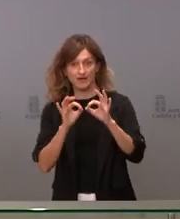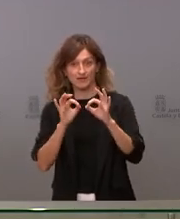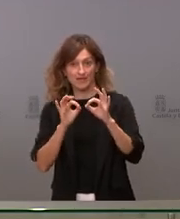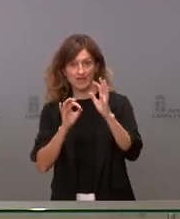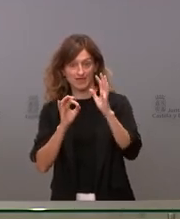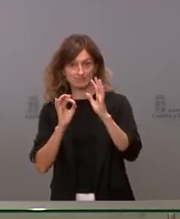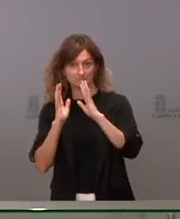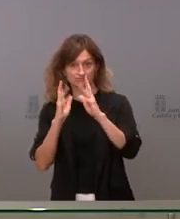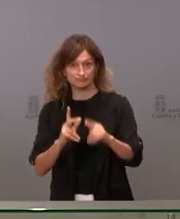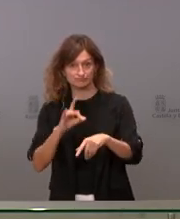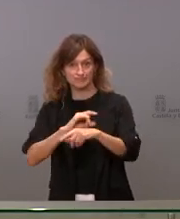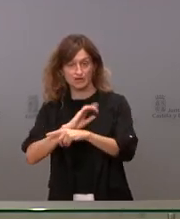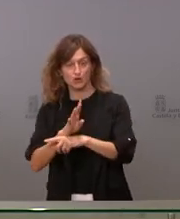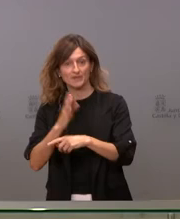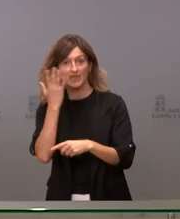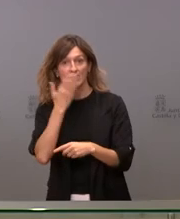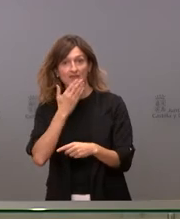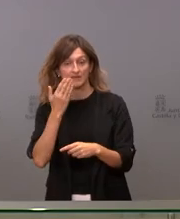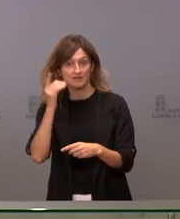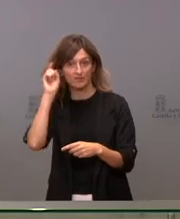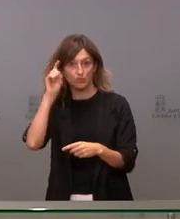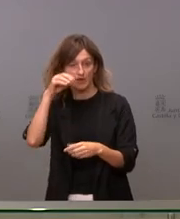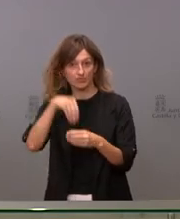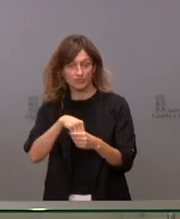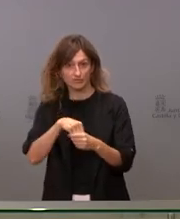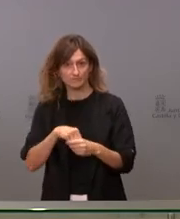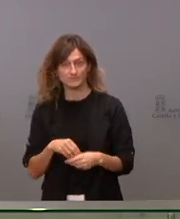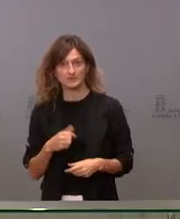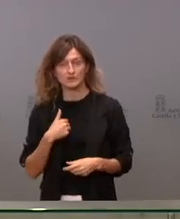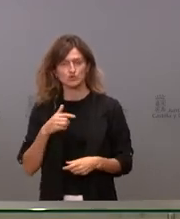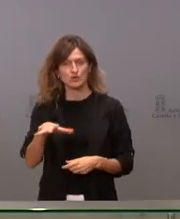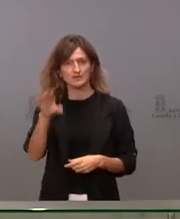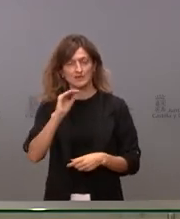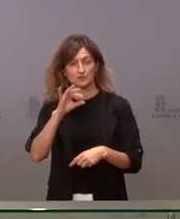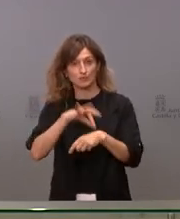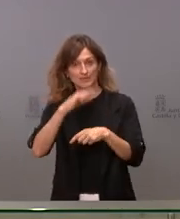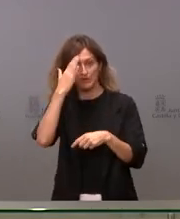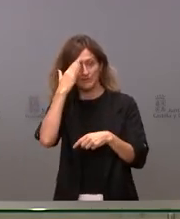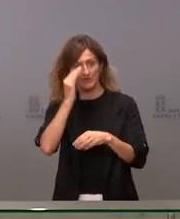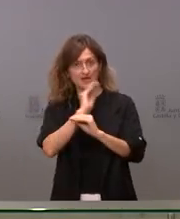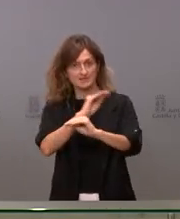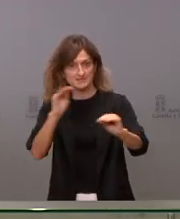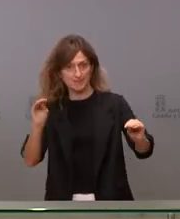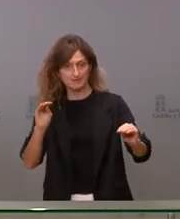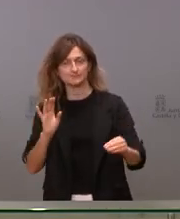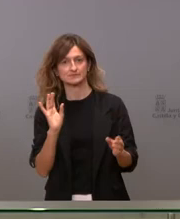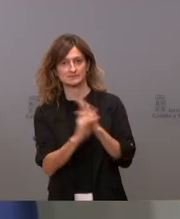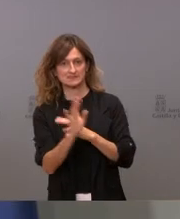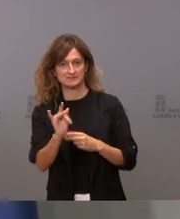protocolos en educación? Entiendo esto que ha dicho de los centros de salud, que irán llamando a las personas que tienen que vacunarse. Sí.